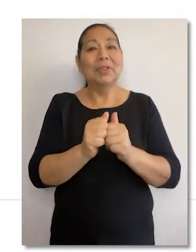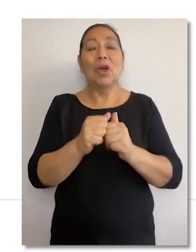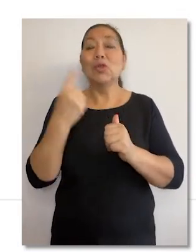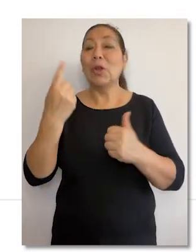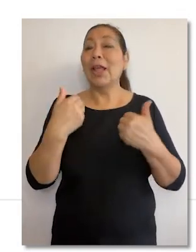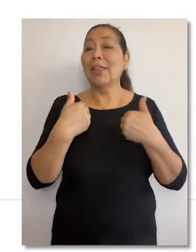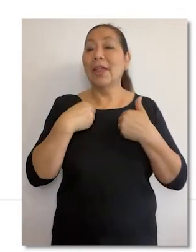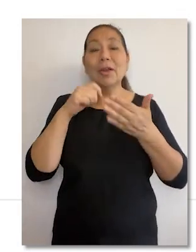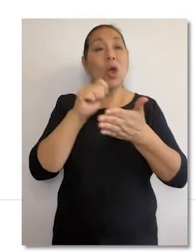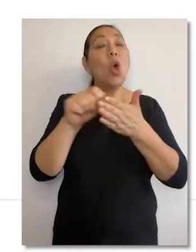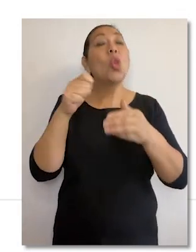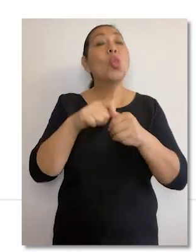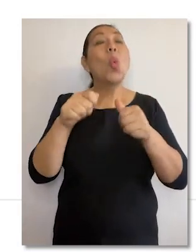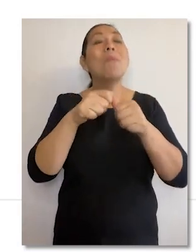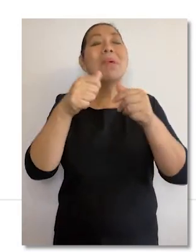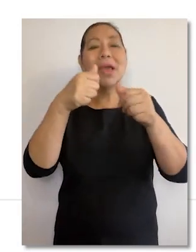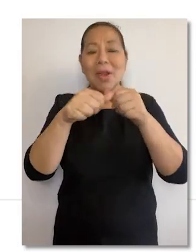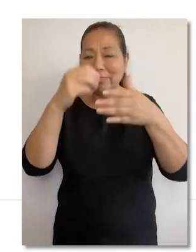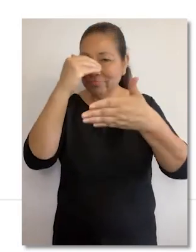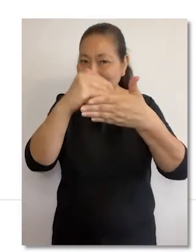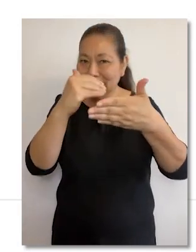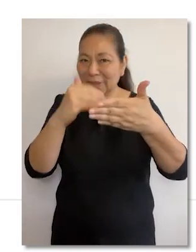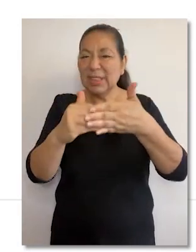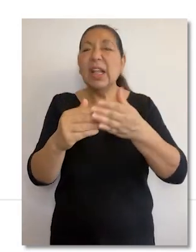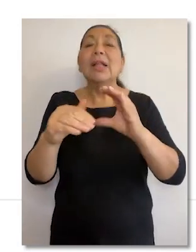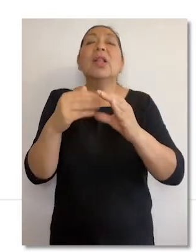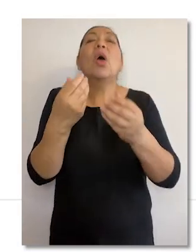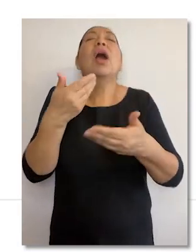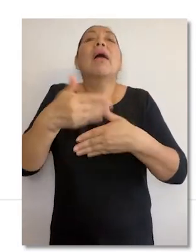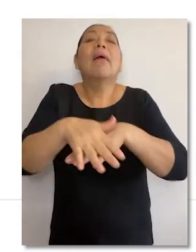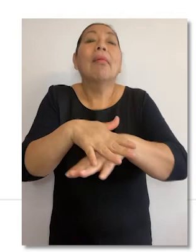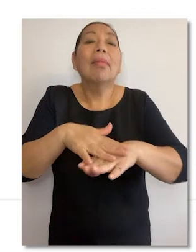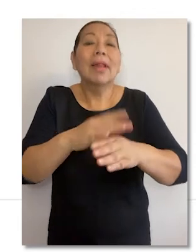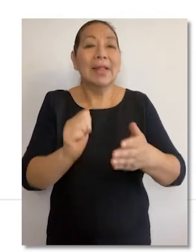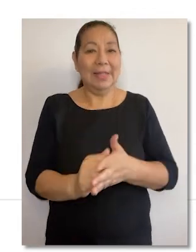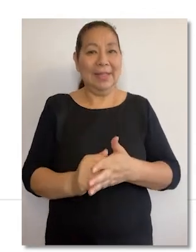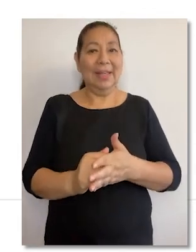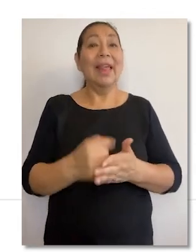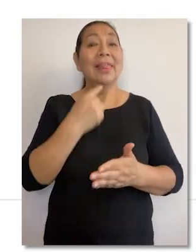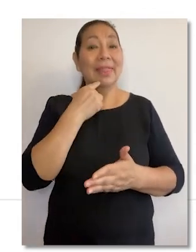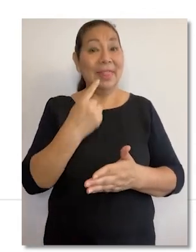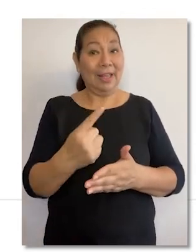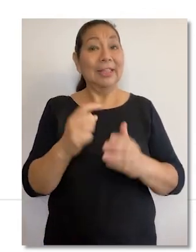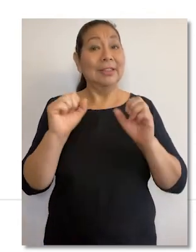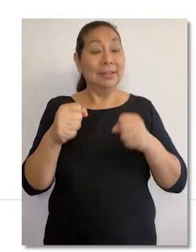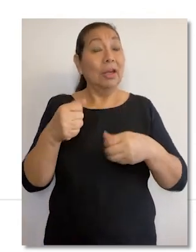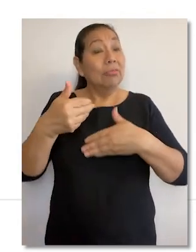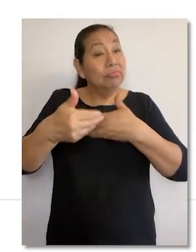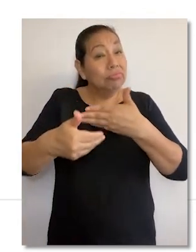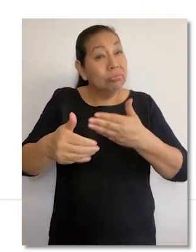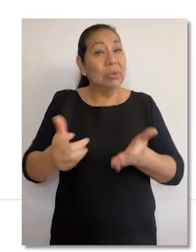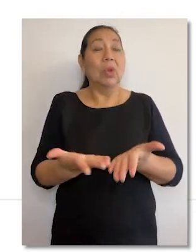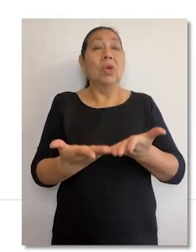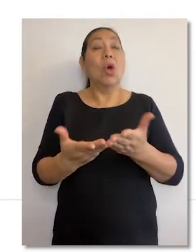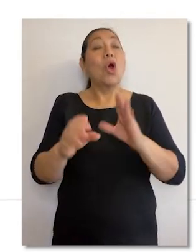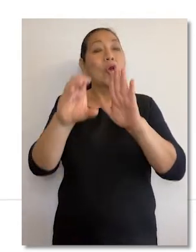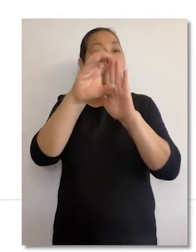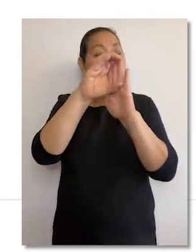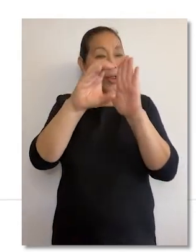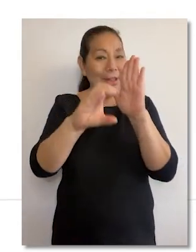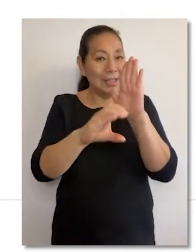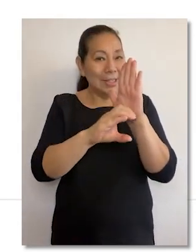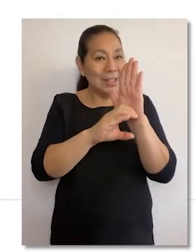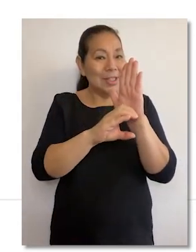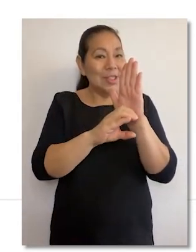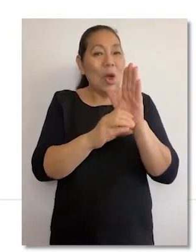procesos orgánicos, solo debes anotar el número de expediente, el año y el tipo de proceso, es decir, si es un proceso